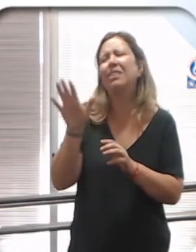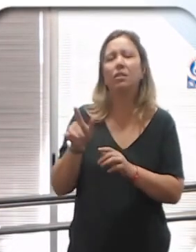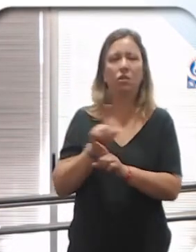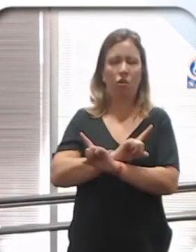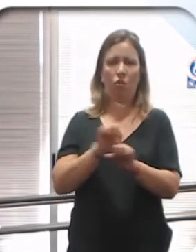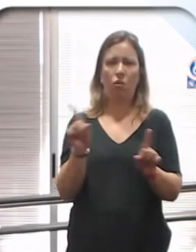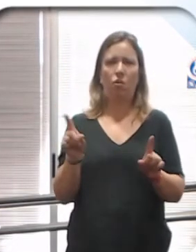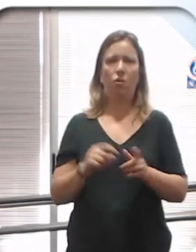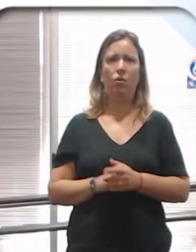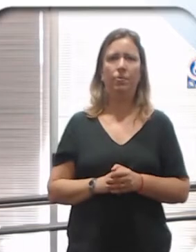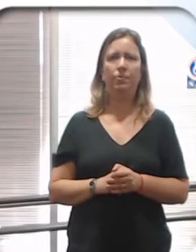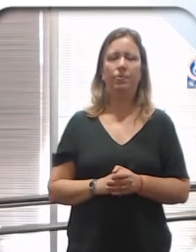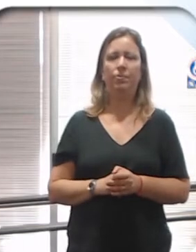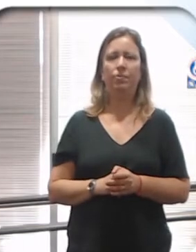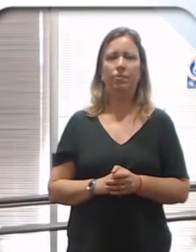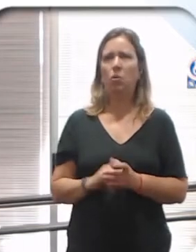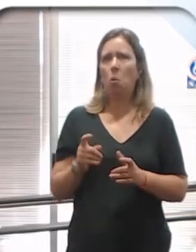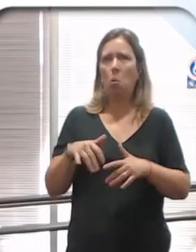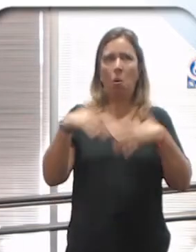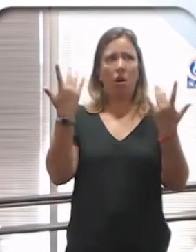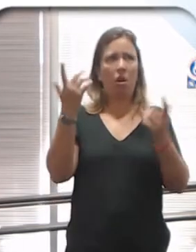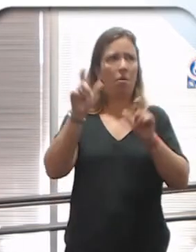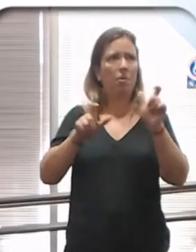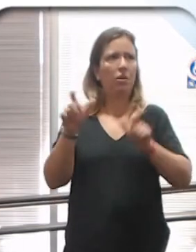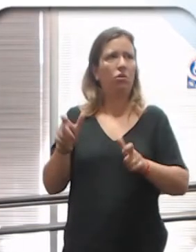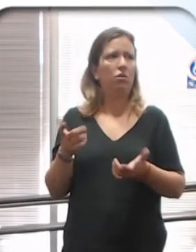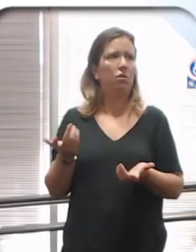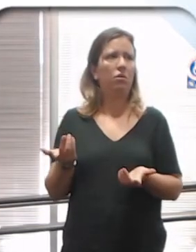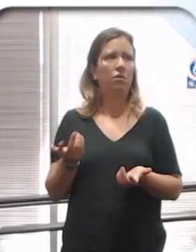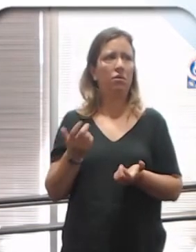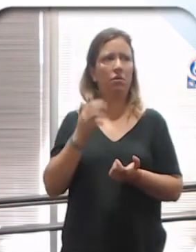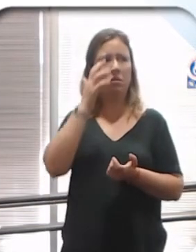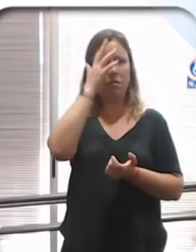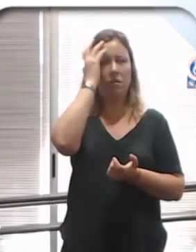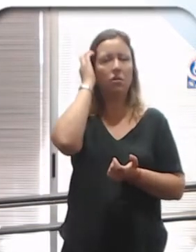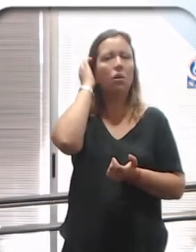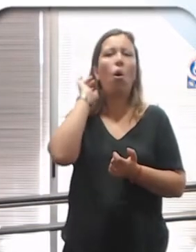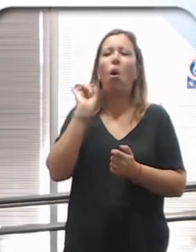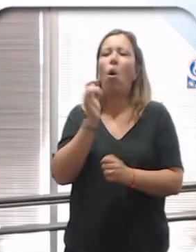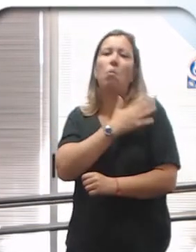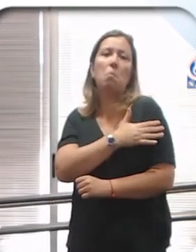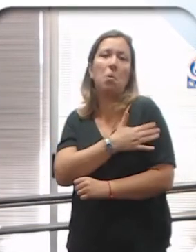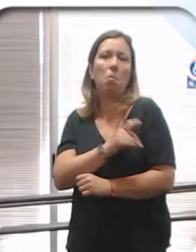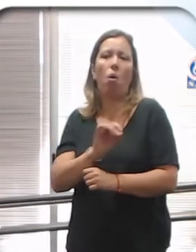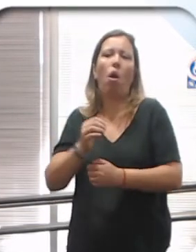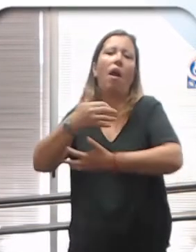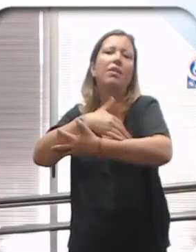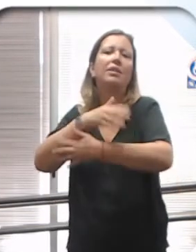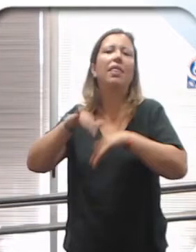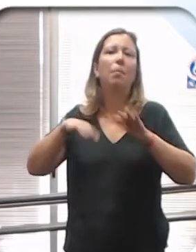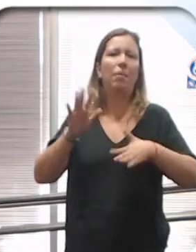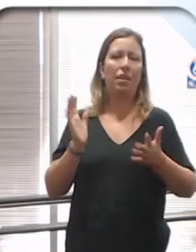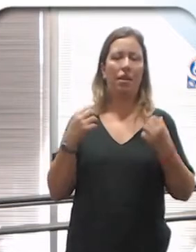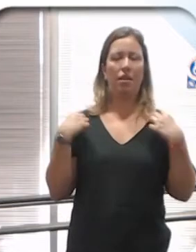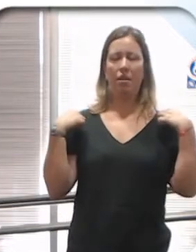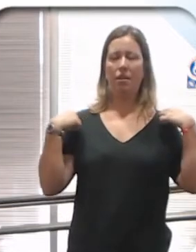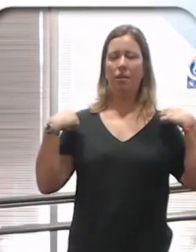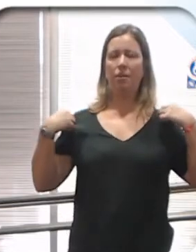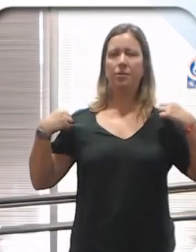No. ¿Sí? Cualquiera. Usted le pega un... O no. O le das un mimito o le pega un tortazo, dependiendo de quién fuera.